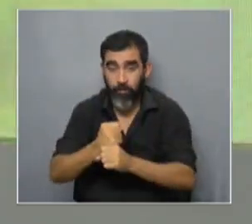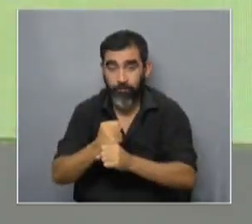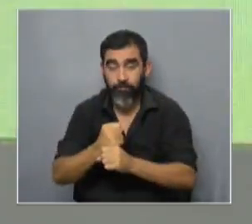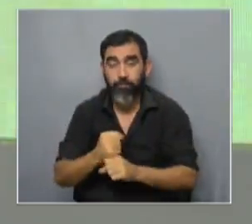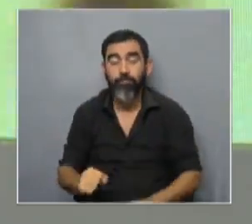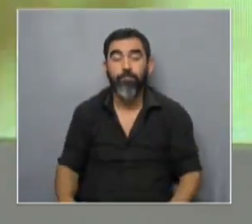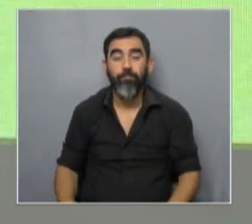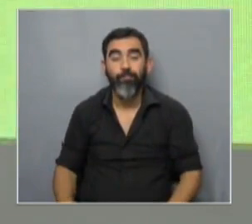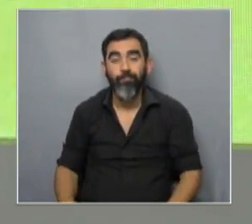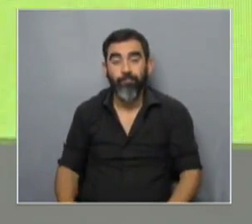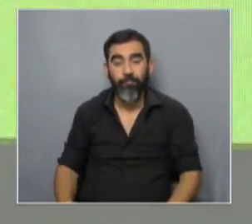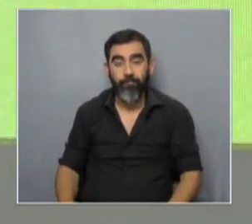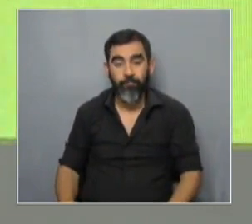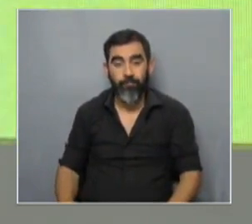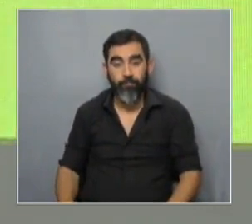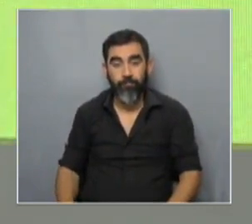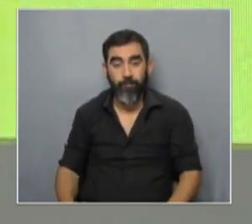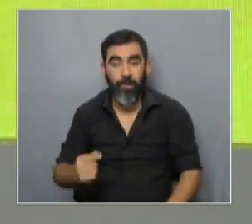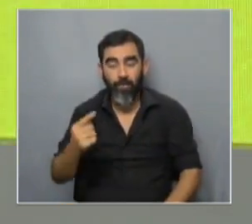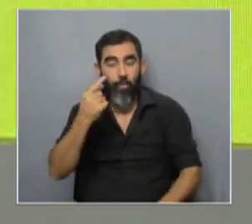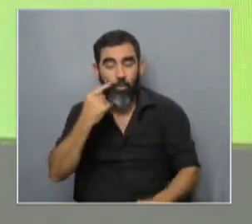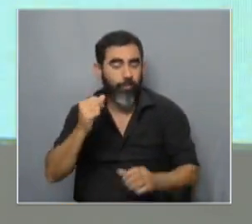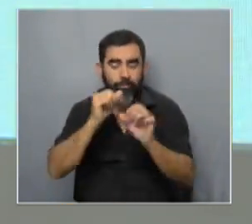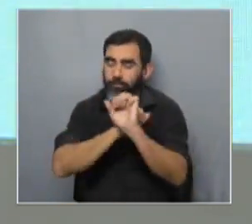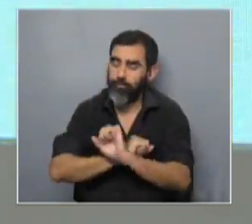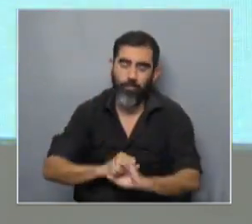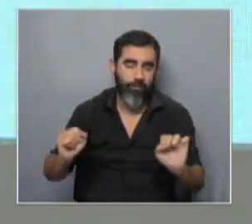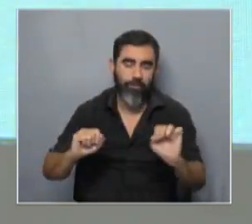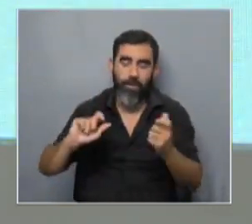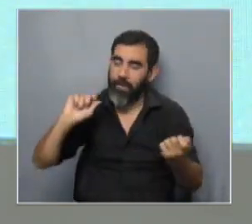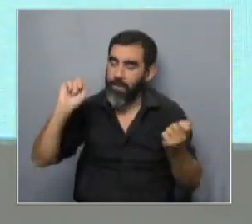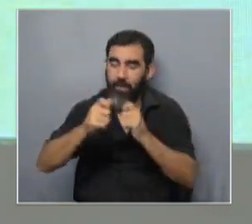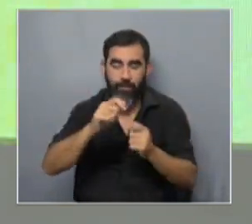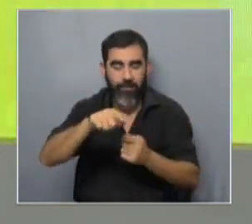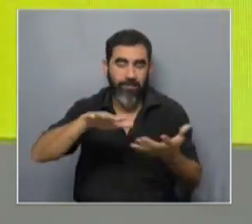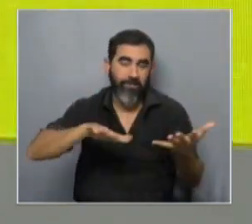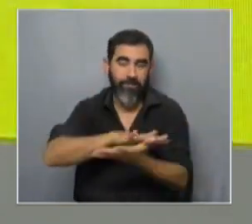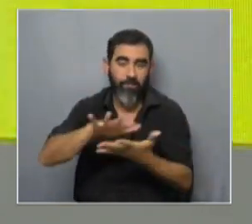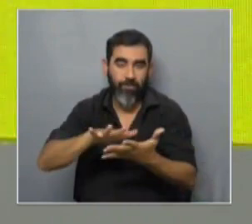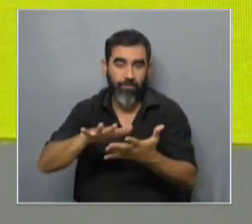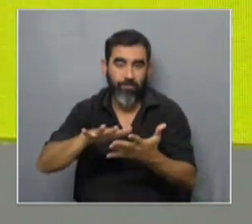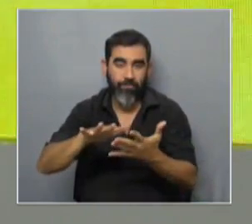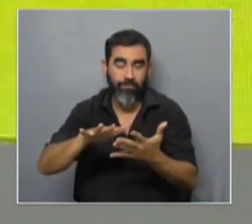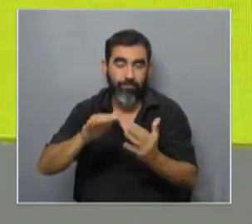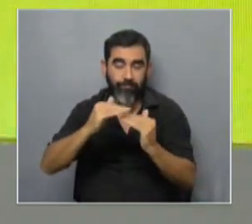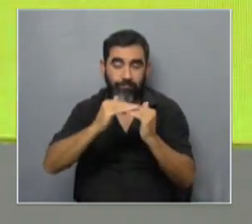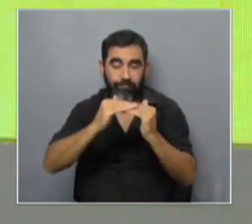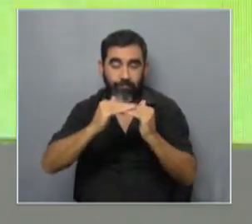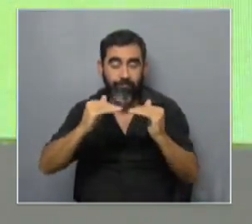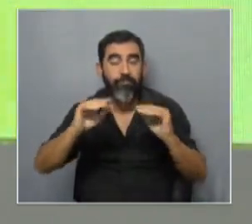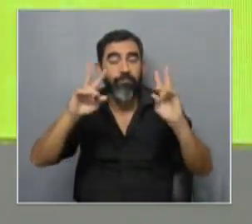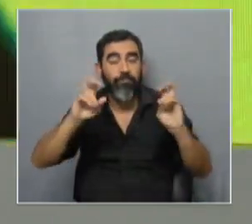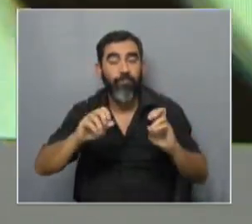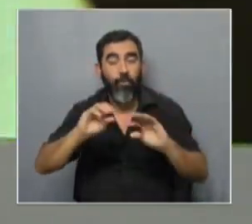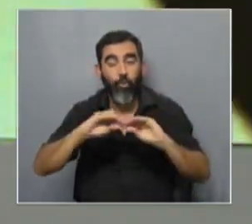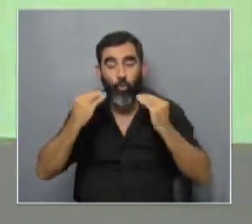respecta a la ANI y bueno con esos números no podemos revertir esta situación de estabilidad en cuanto a